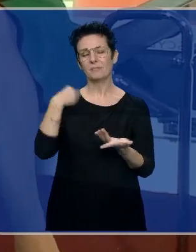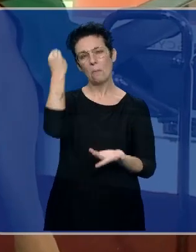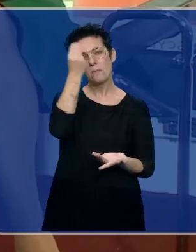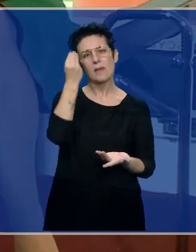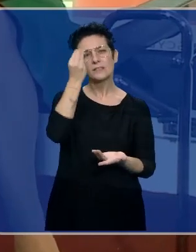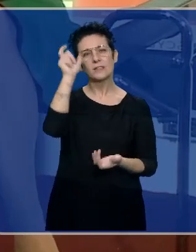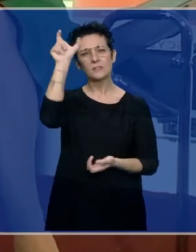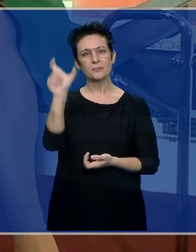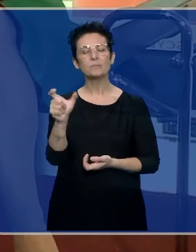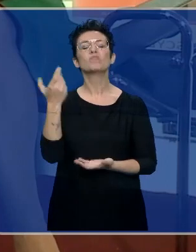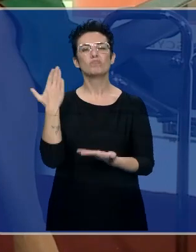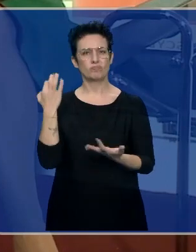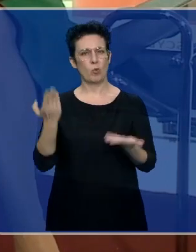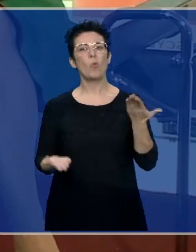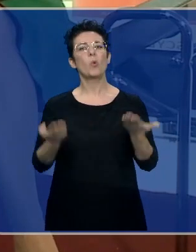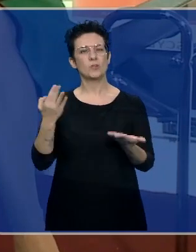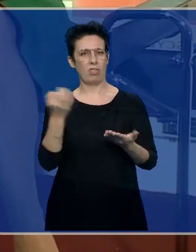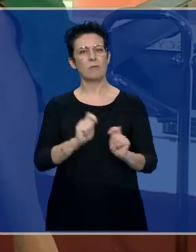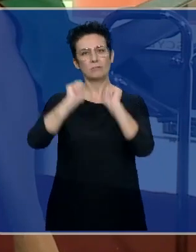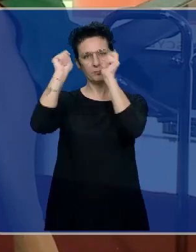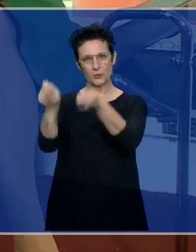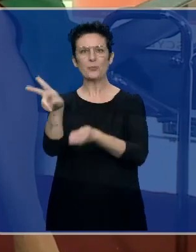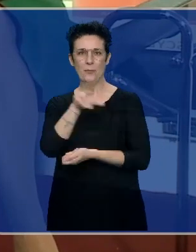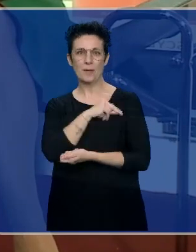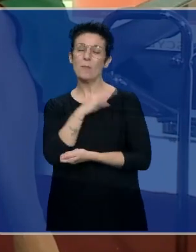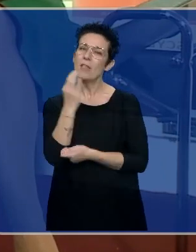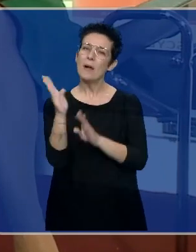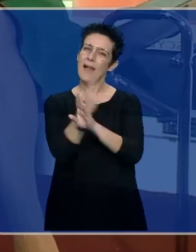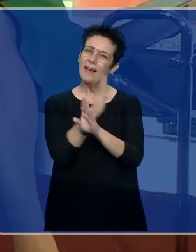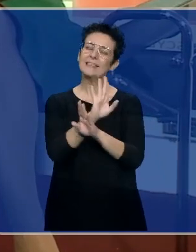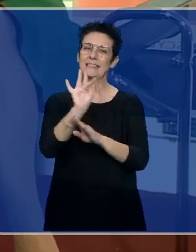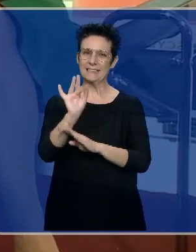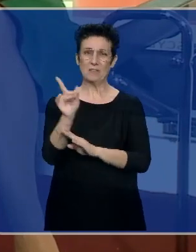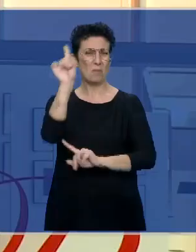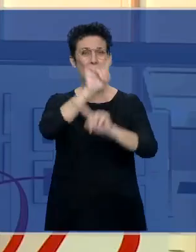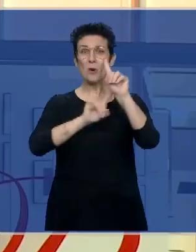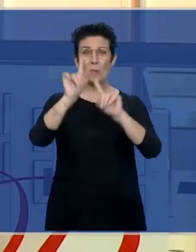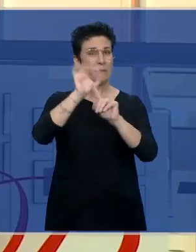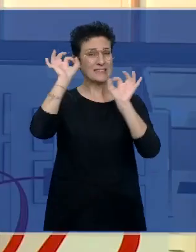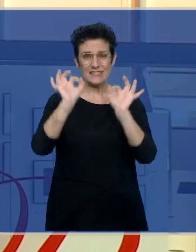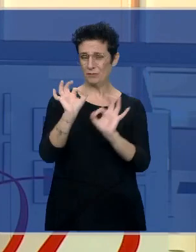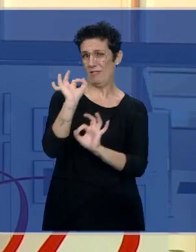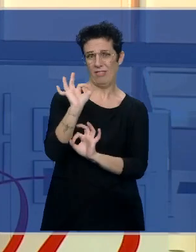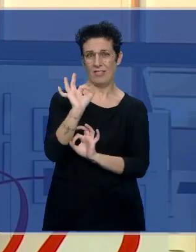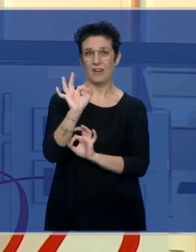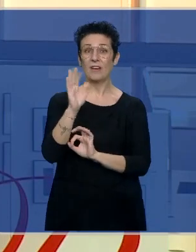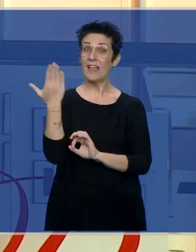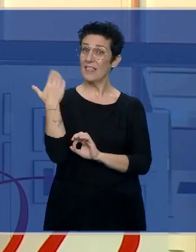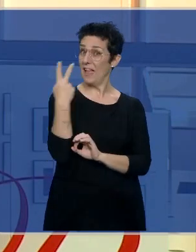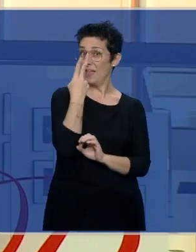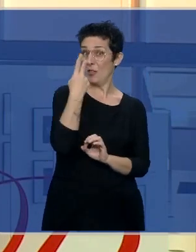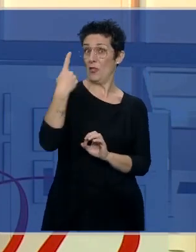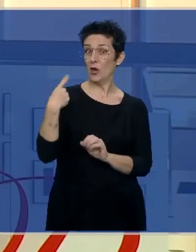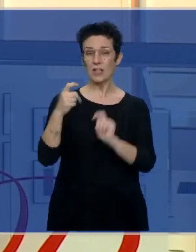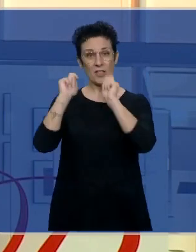que era muy justo que se lo dieran, o que se lo hubieran dado antes, además no hubiera habido polémica si se lo hubieran dado hace dos años,